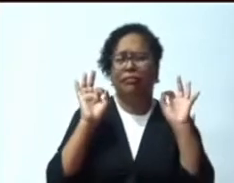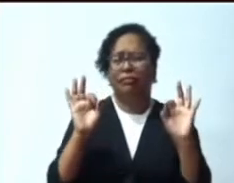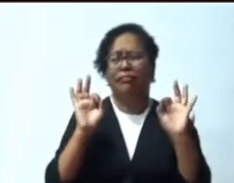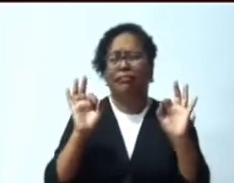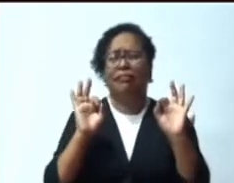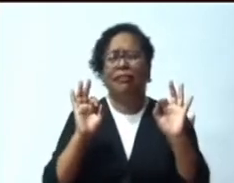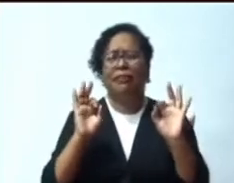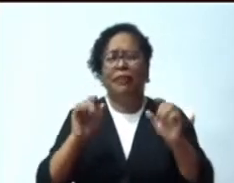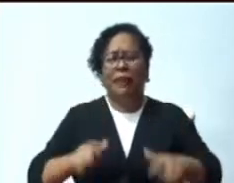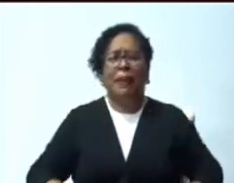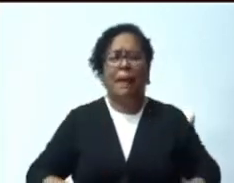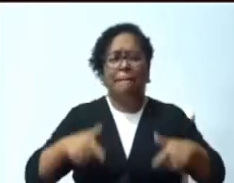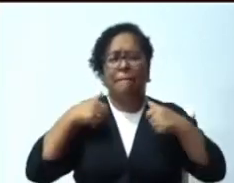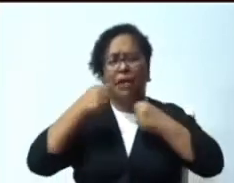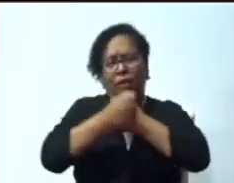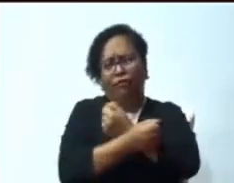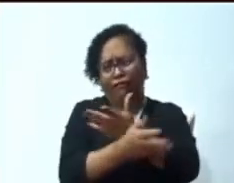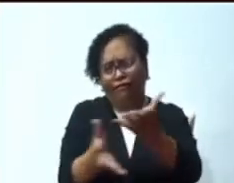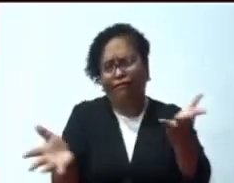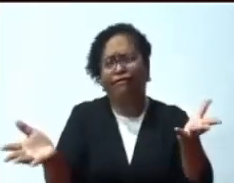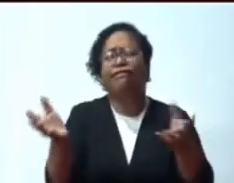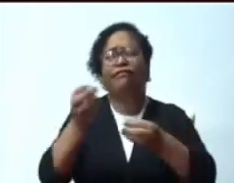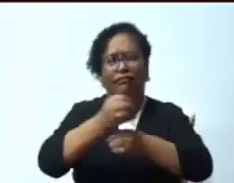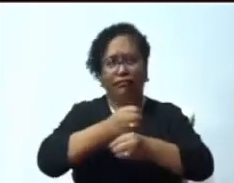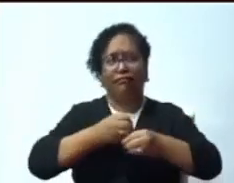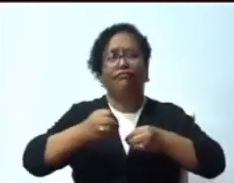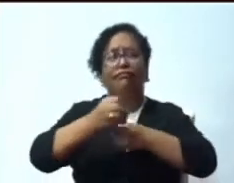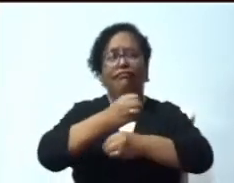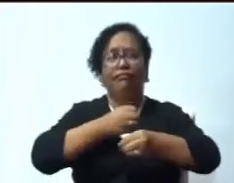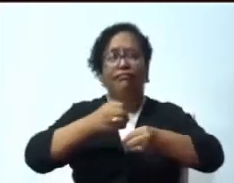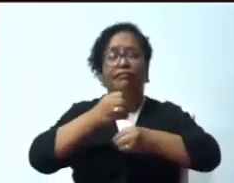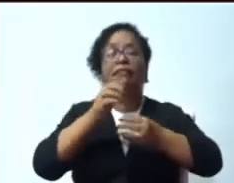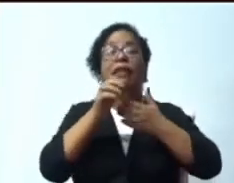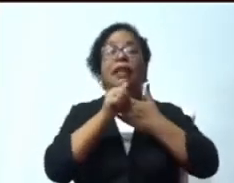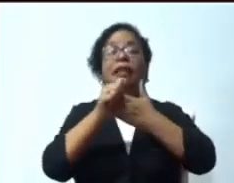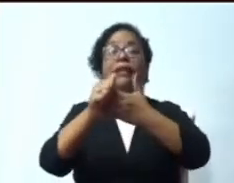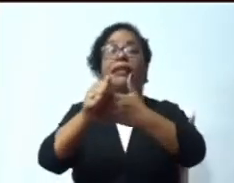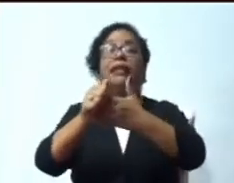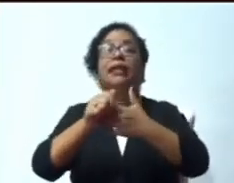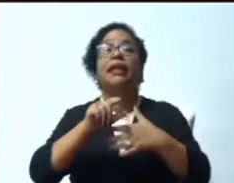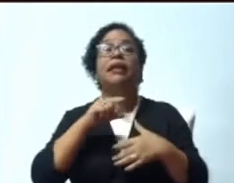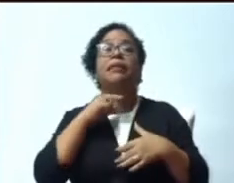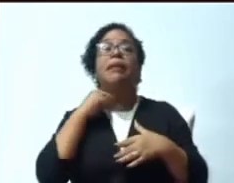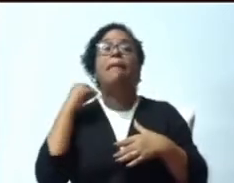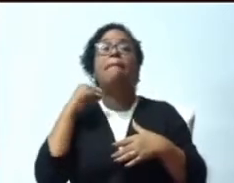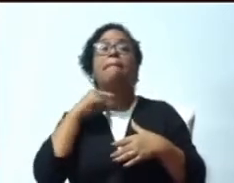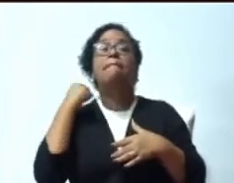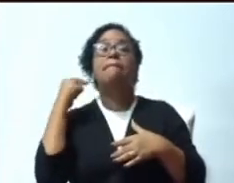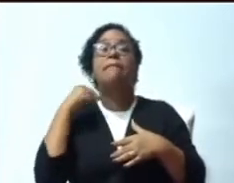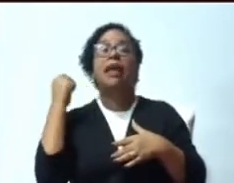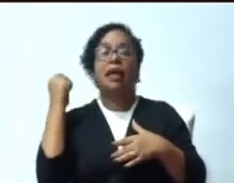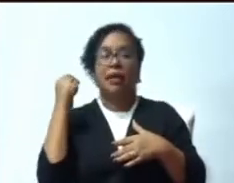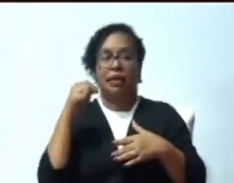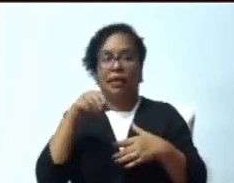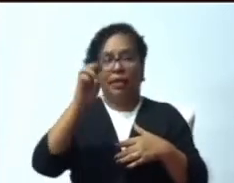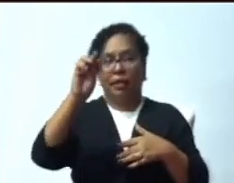por el padre Manuel Ruiz, de la Pastoral Vida de la Conferencia del Espícopado